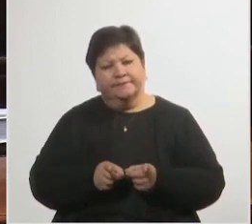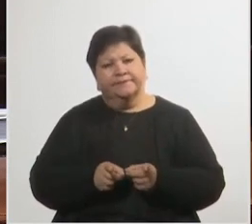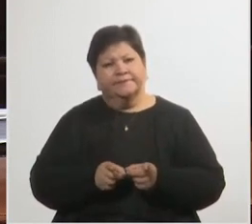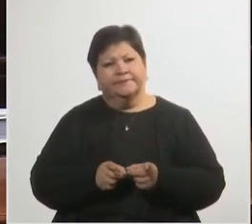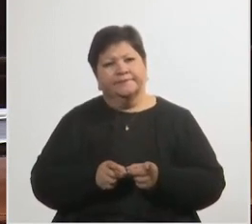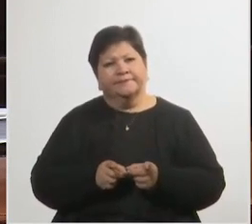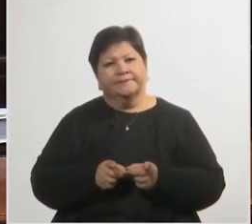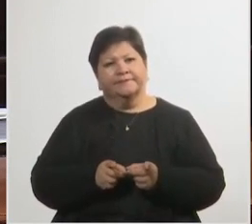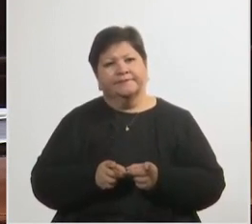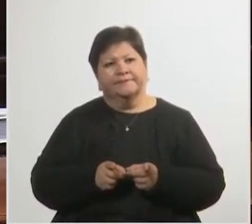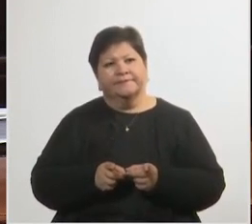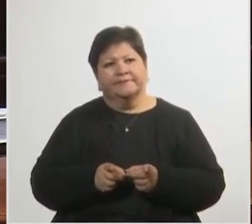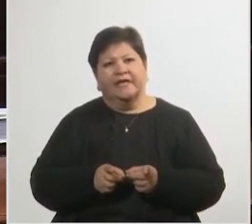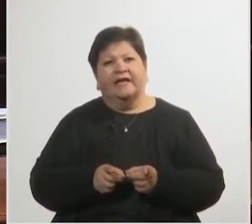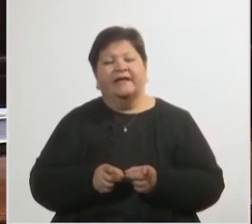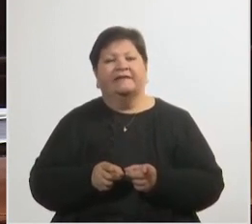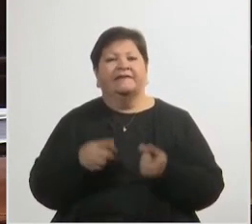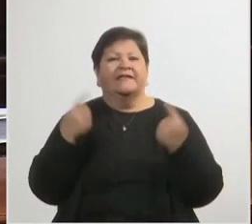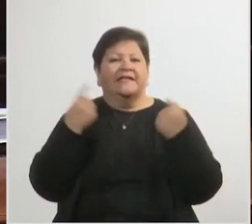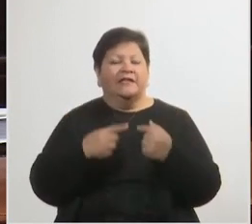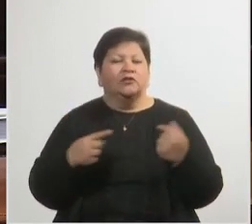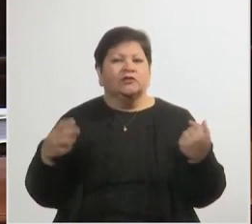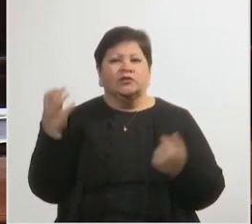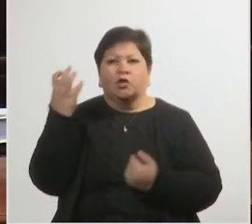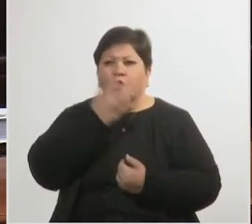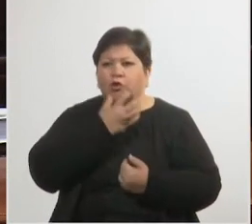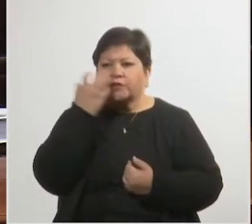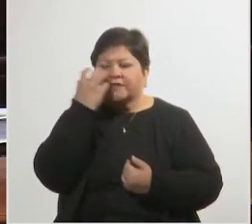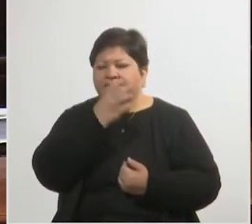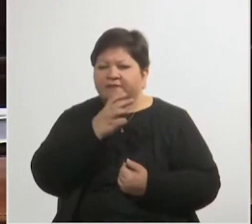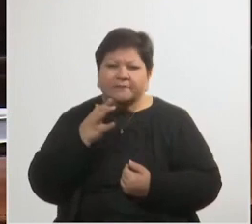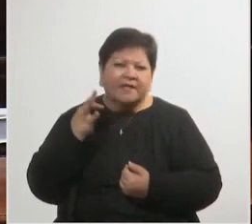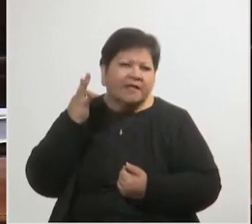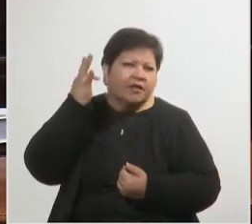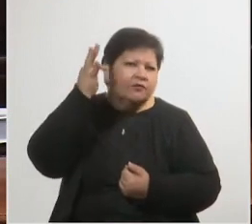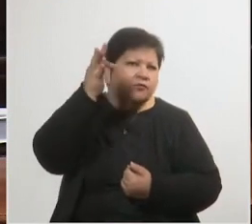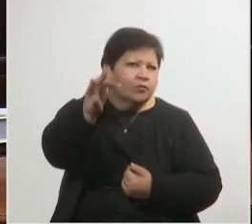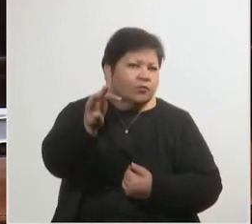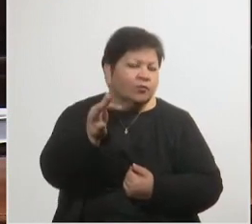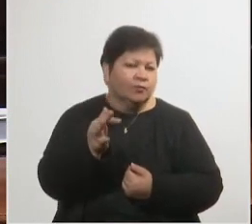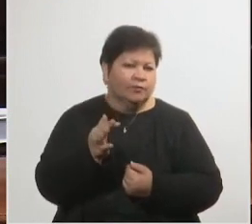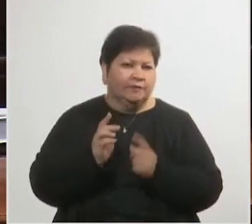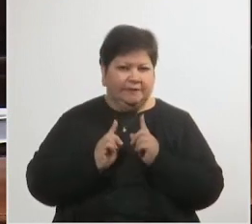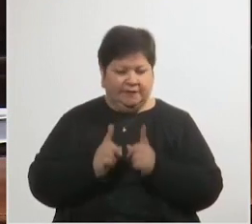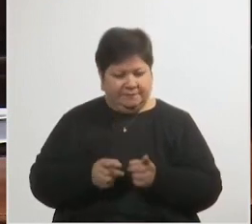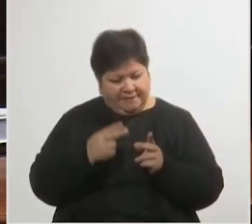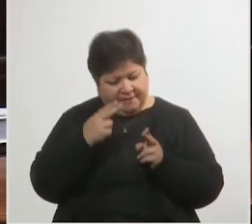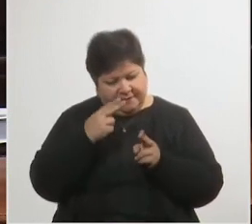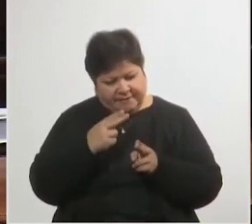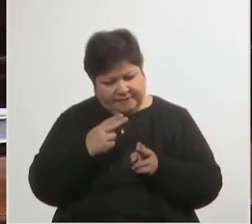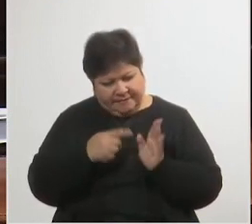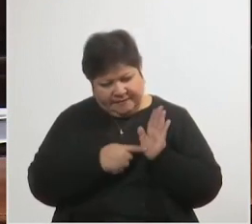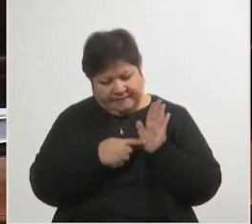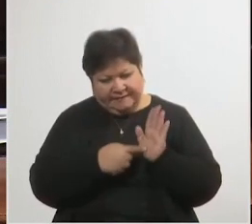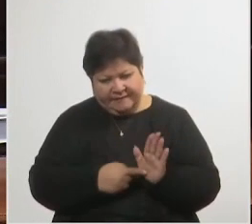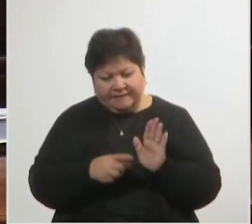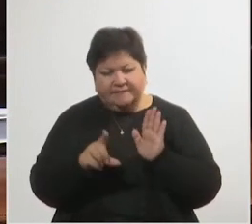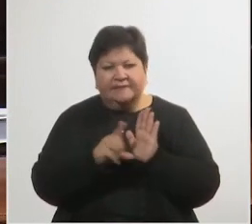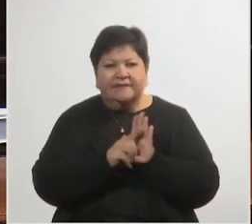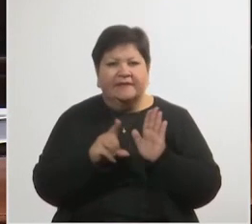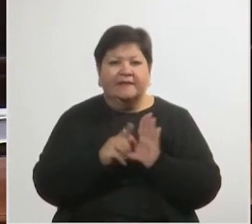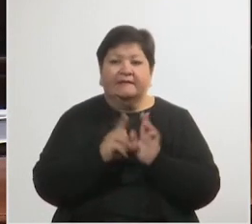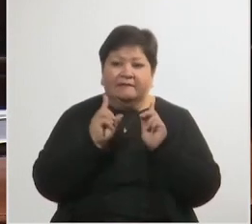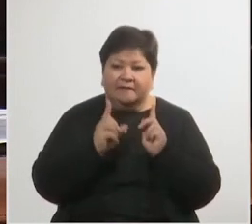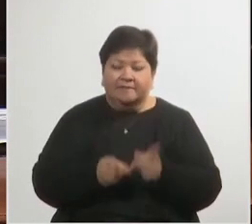terribles que se abren para el futuro, se menciona esta ley, se lo ha mencionado en